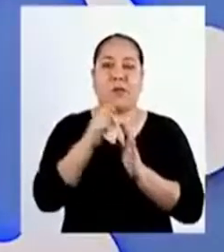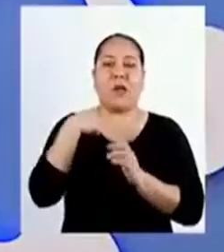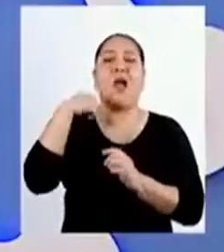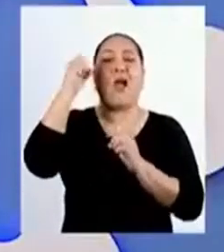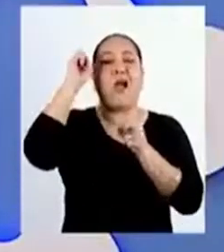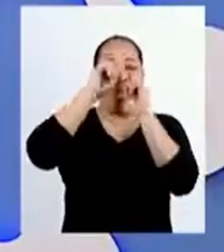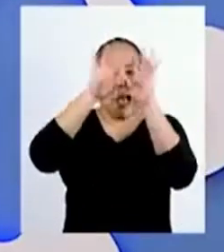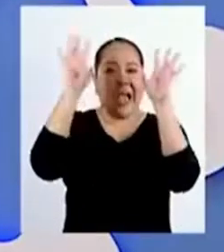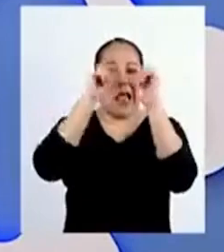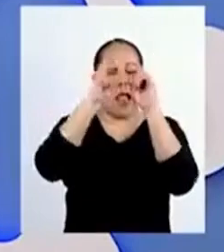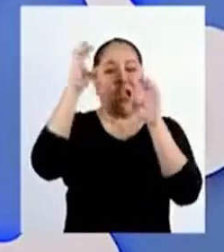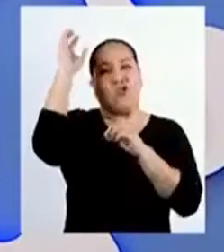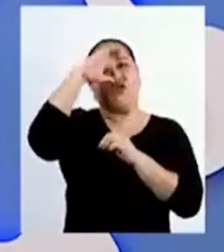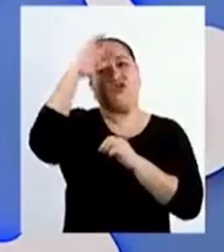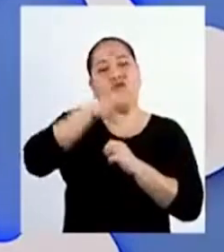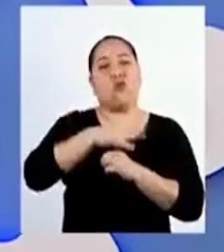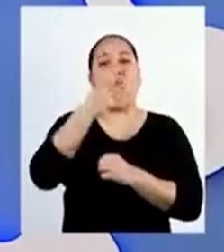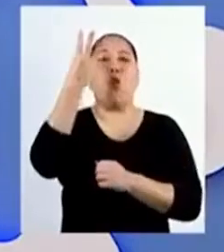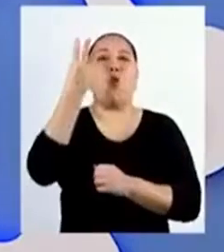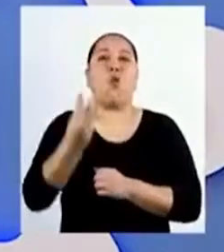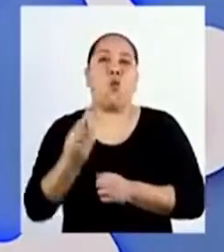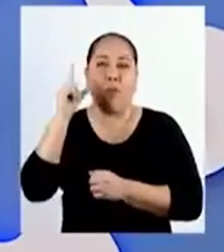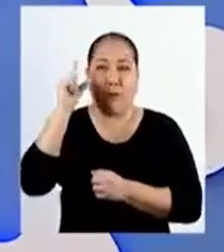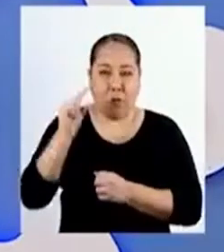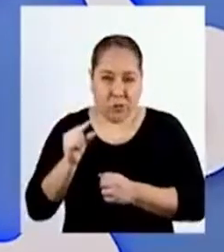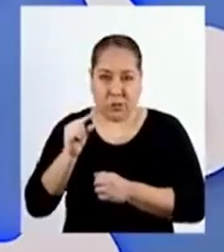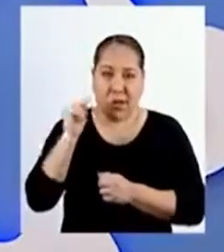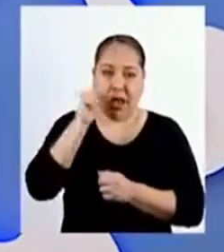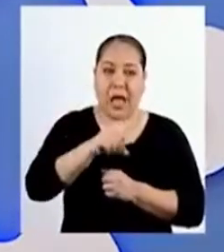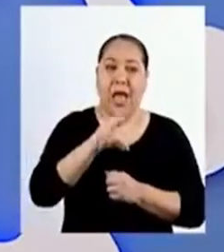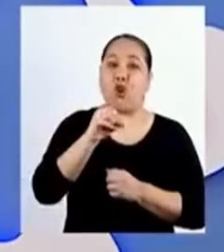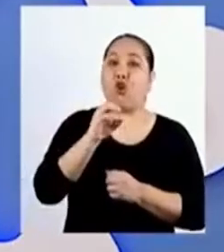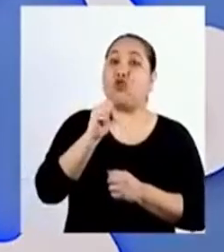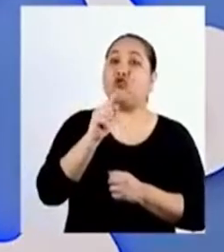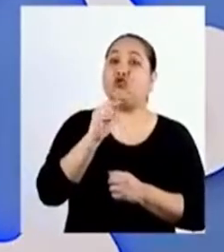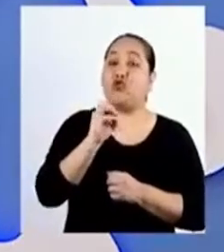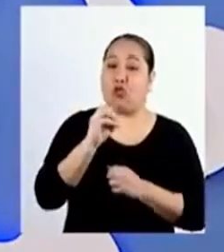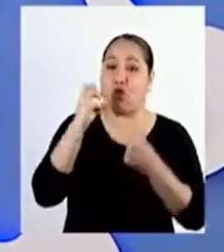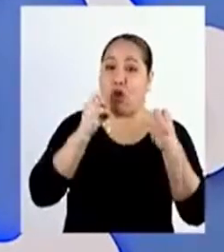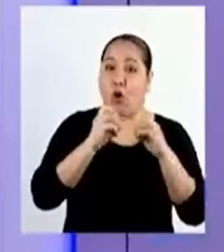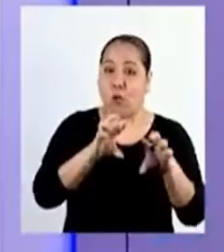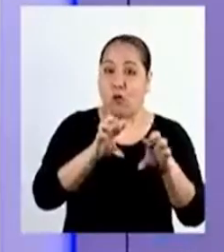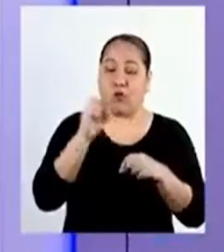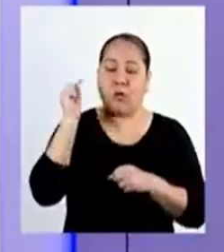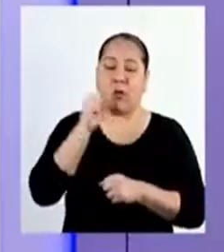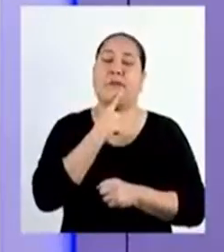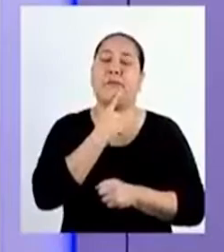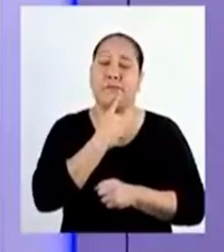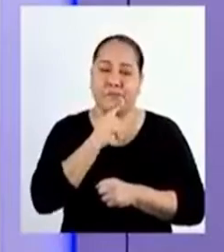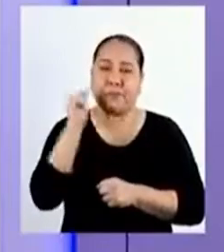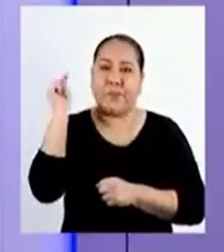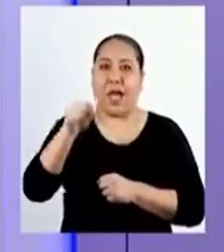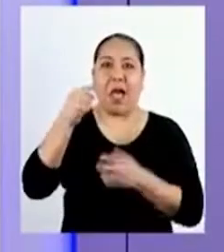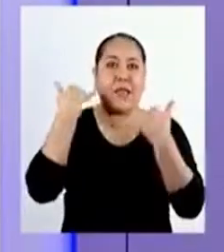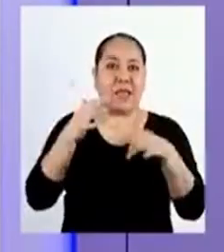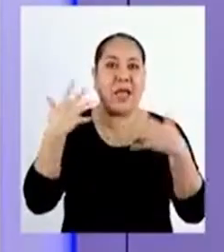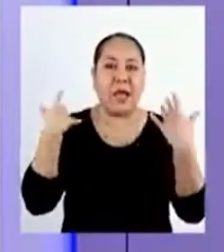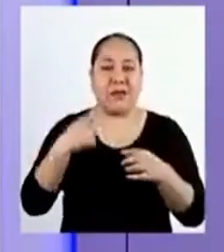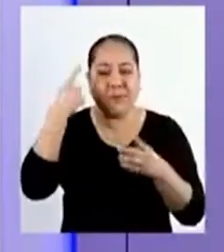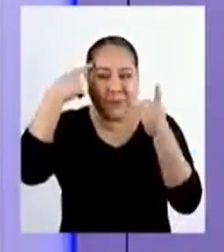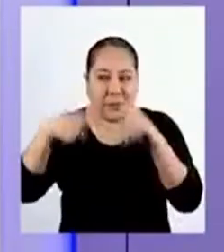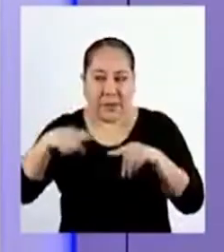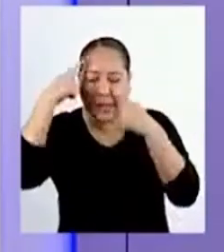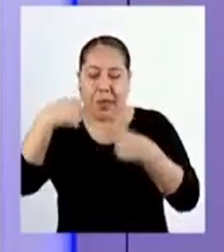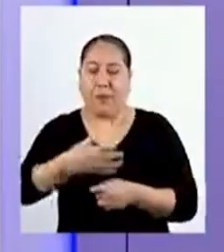va quedando claro El concepto de escasez Y costo de oportunidad Ahora Con esto Puedo